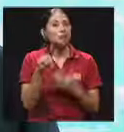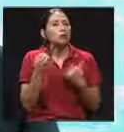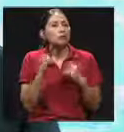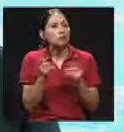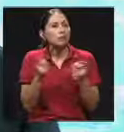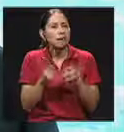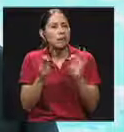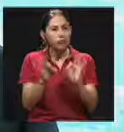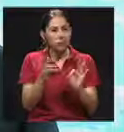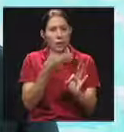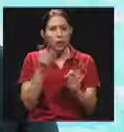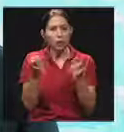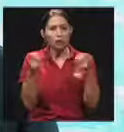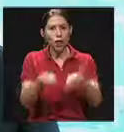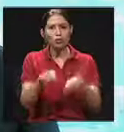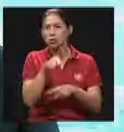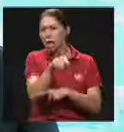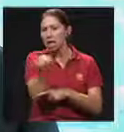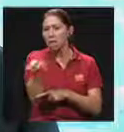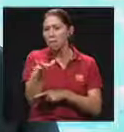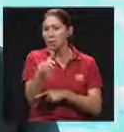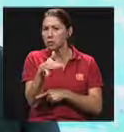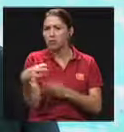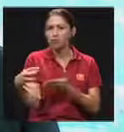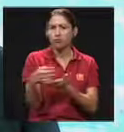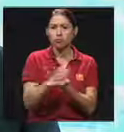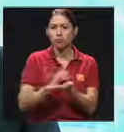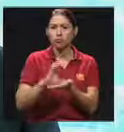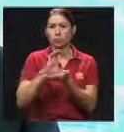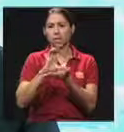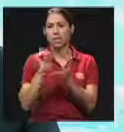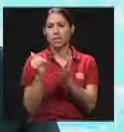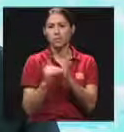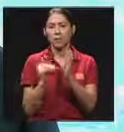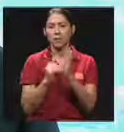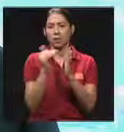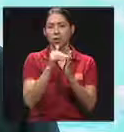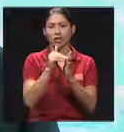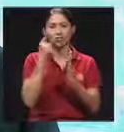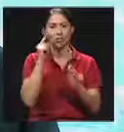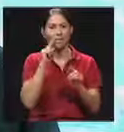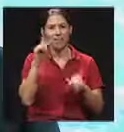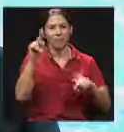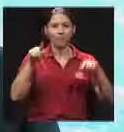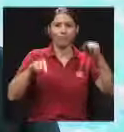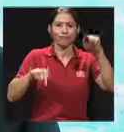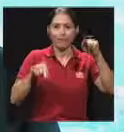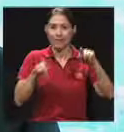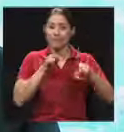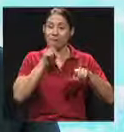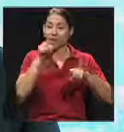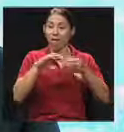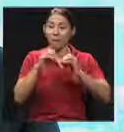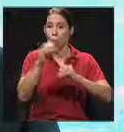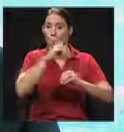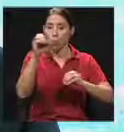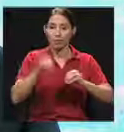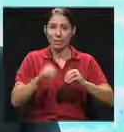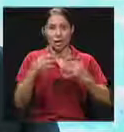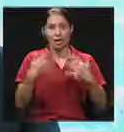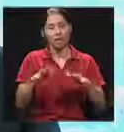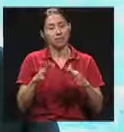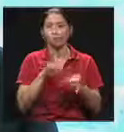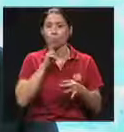en el mejor de los casos, iba a recaudar unos 10 mil millones. Entonces, si usted ve la proporción, en realidad es una cifra